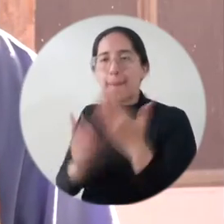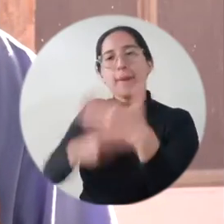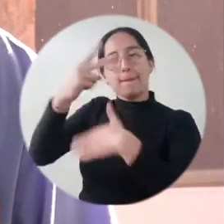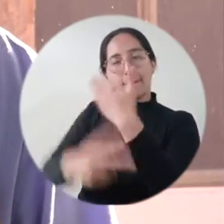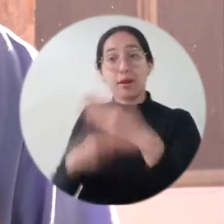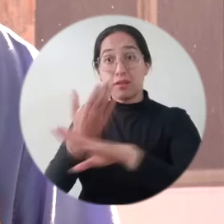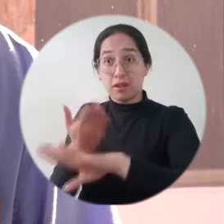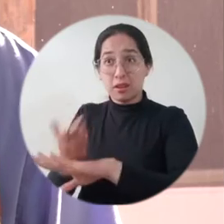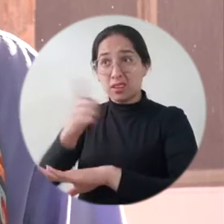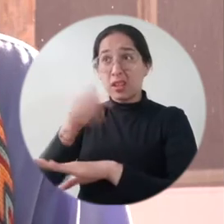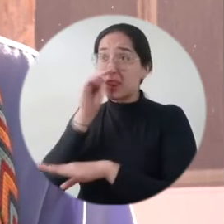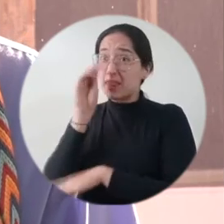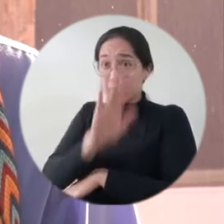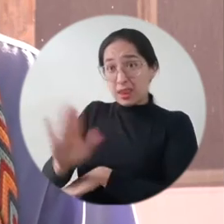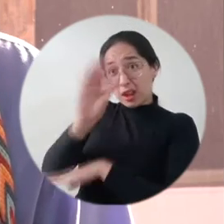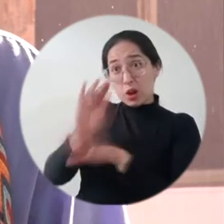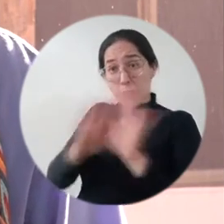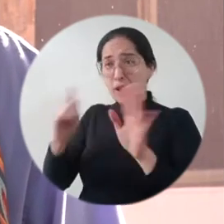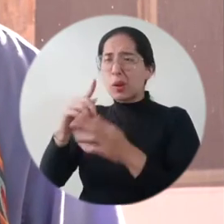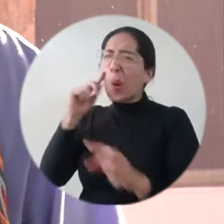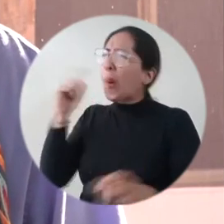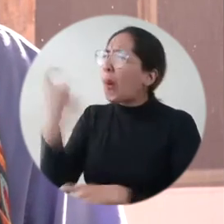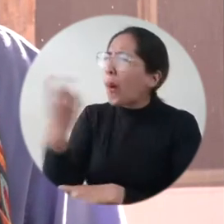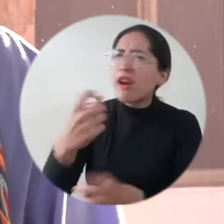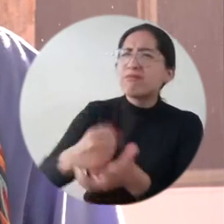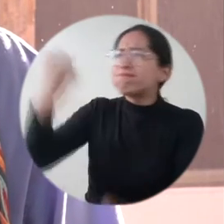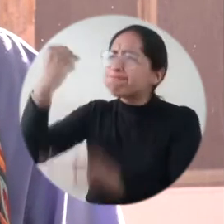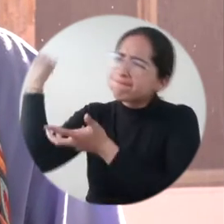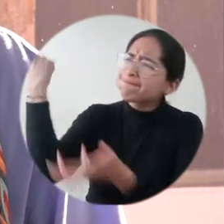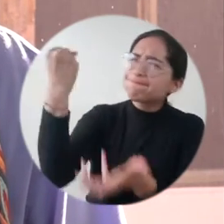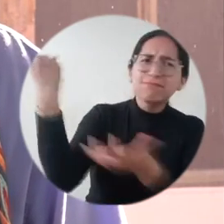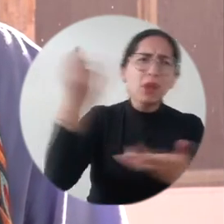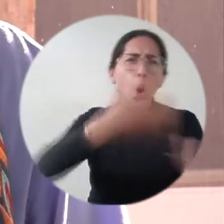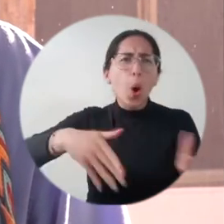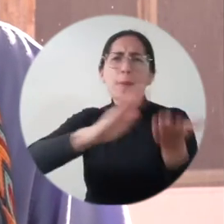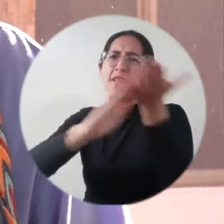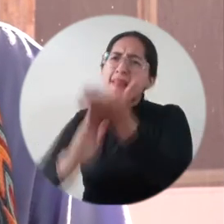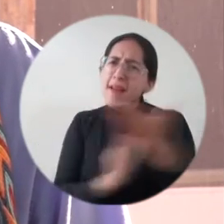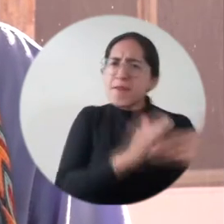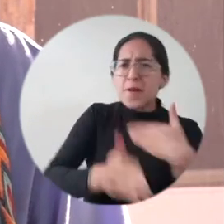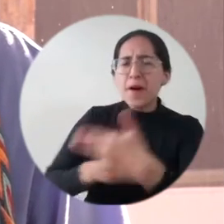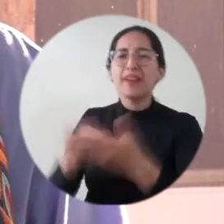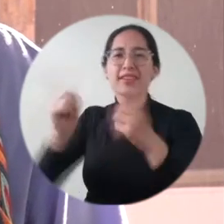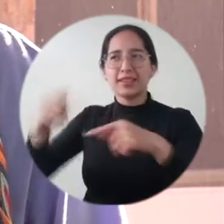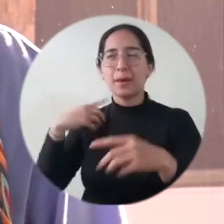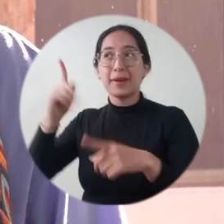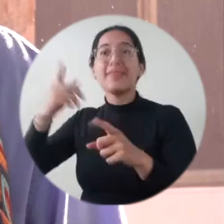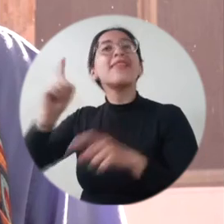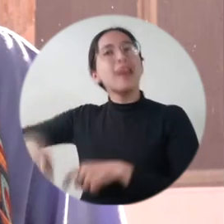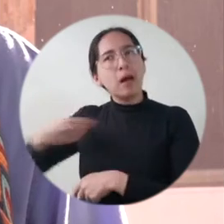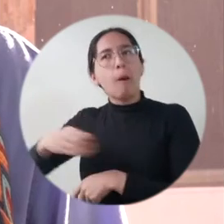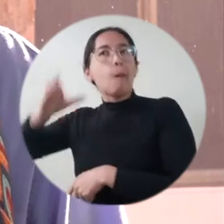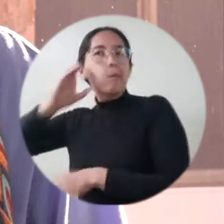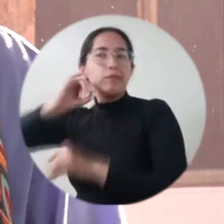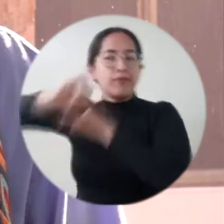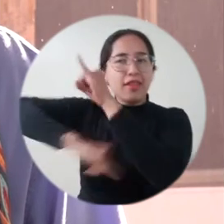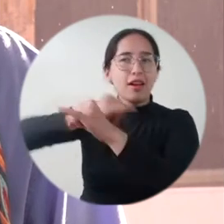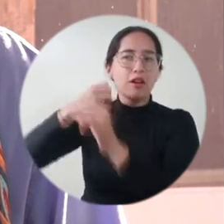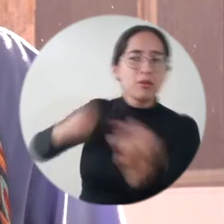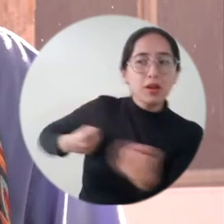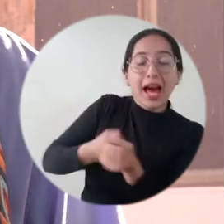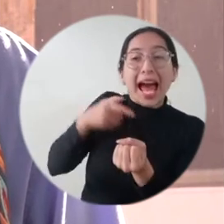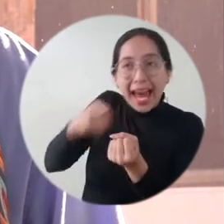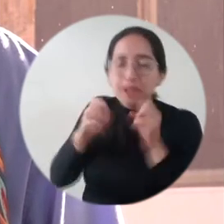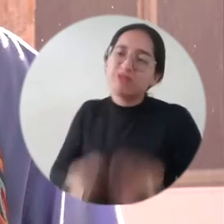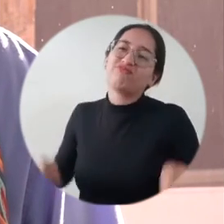encuentro en investigaciones científicas para la formulación de proyectos, no solo del orden nacional y buscar recursos para